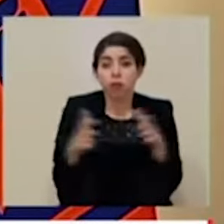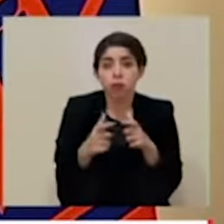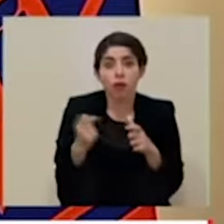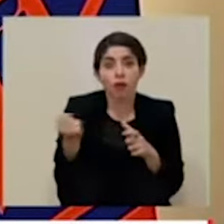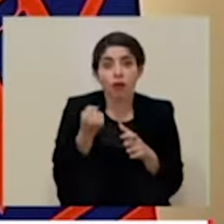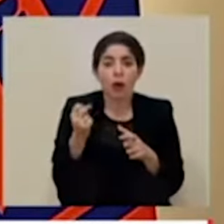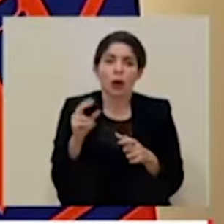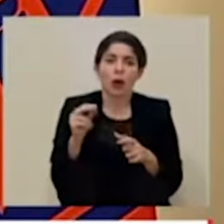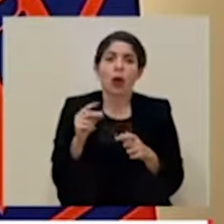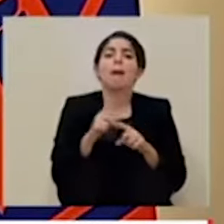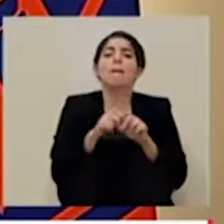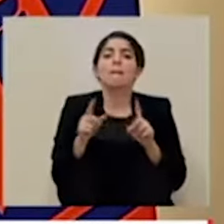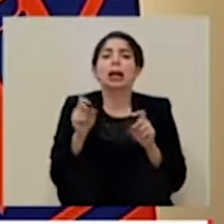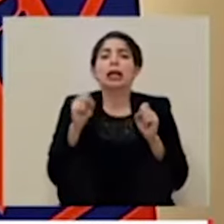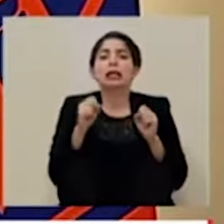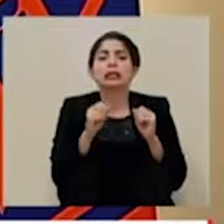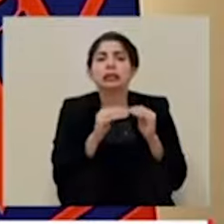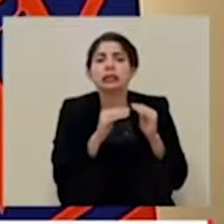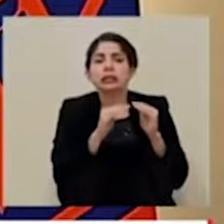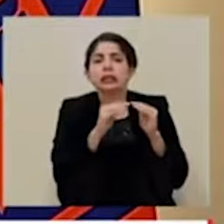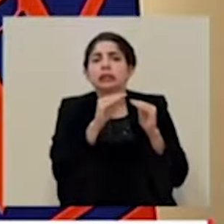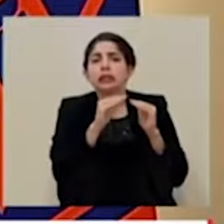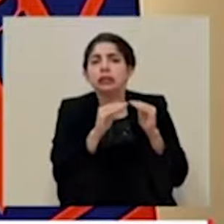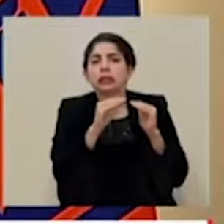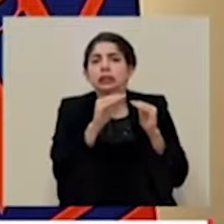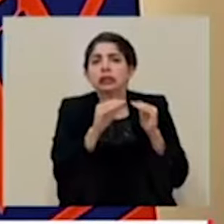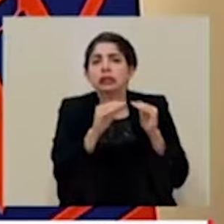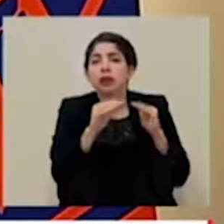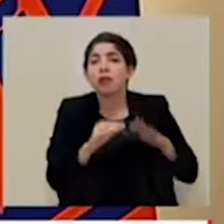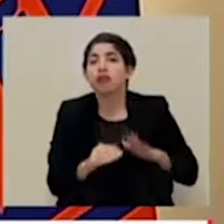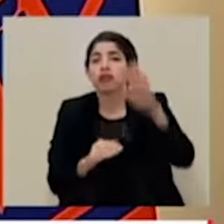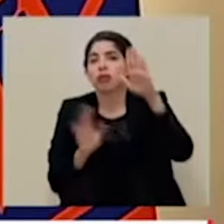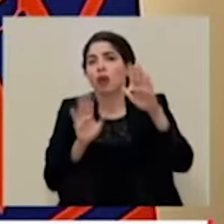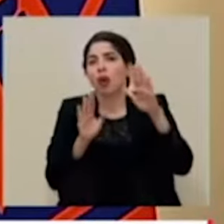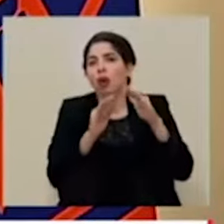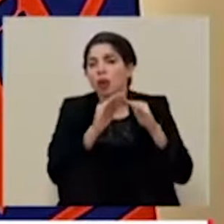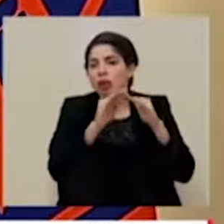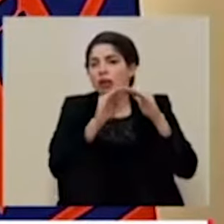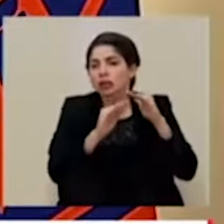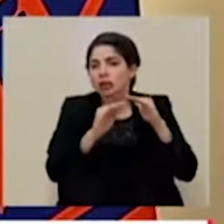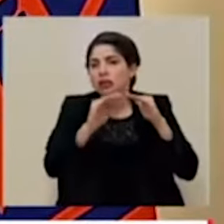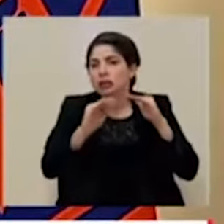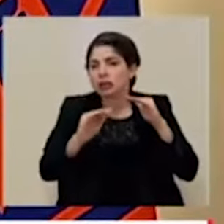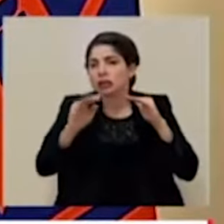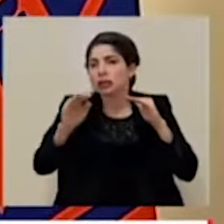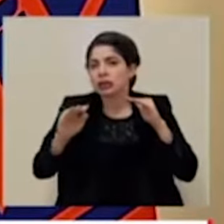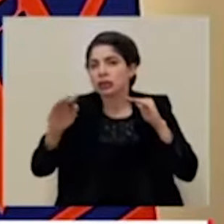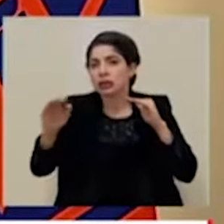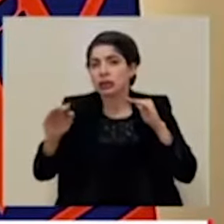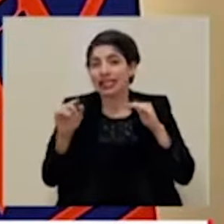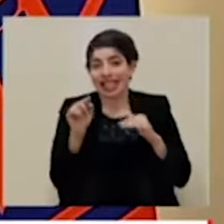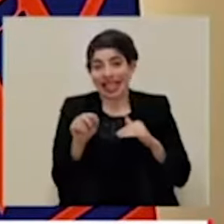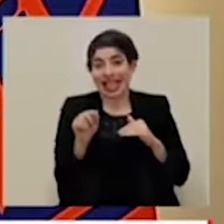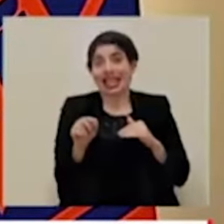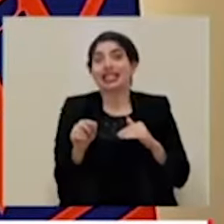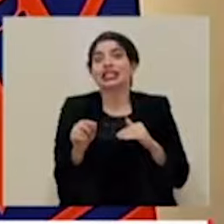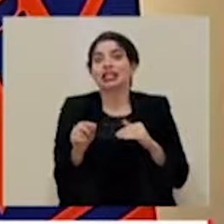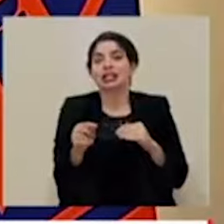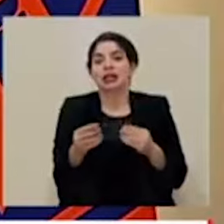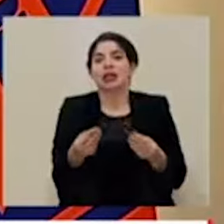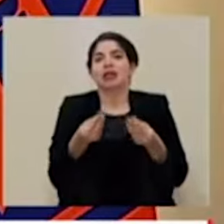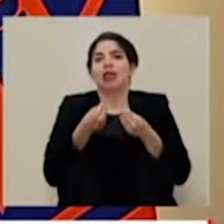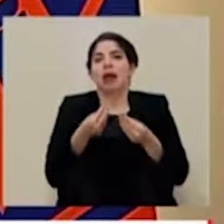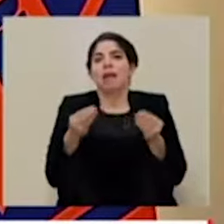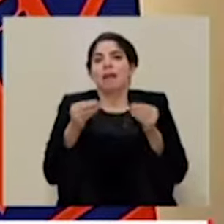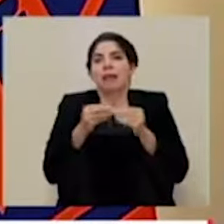una relativa estabilización del número de casos y eso pues también nos da más holgura